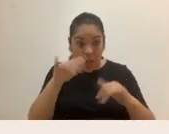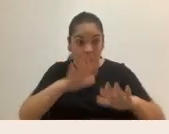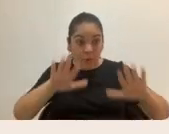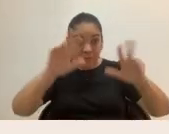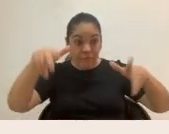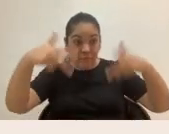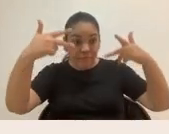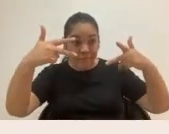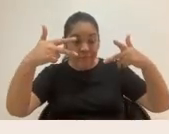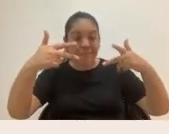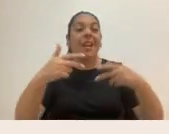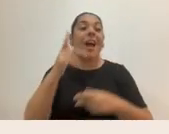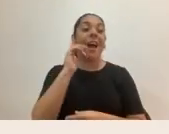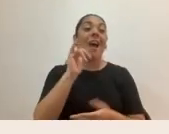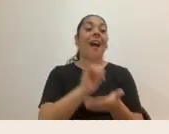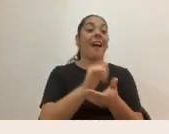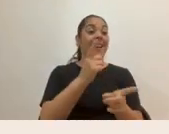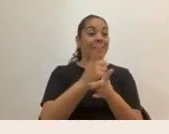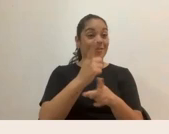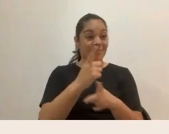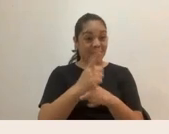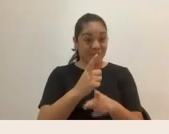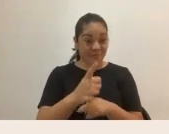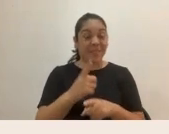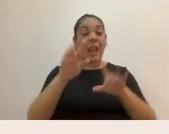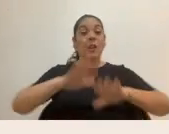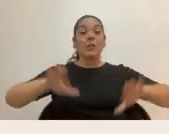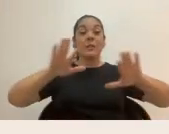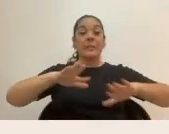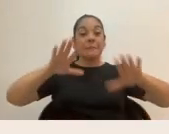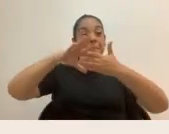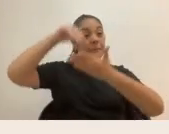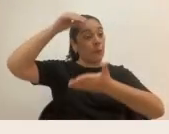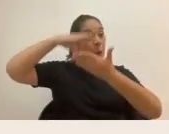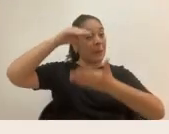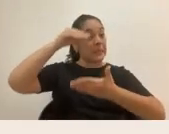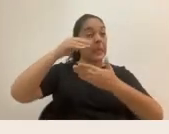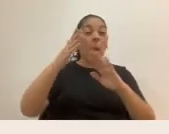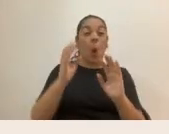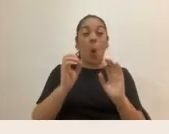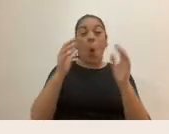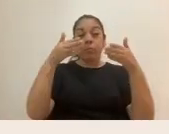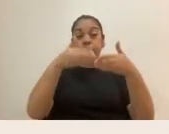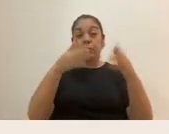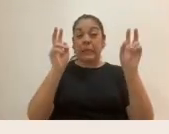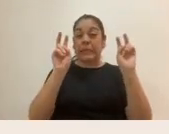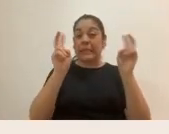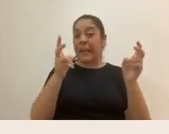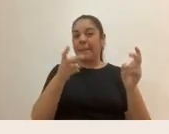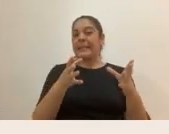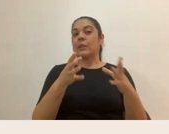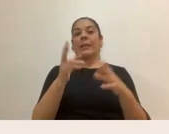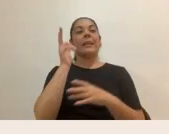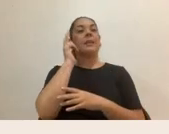los espacios formativos y mucho más los que se tratan de temas que no necesariamente queremos escuchar, los